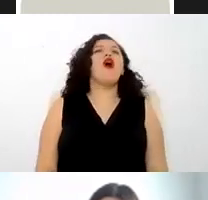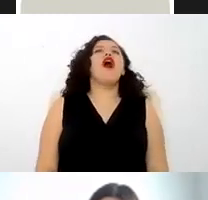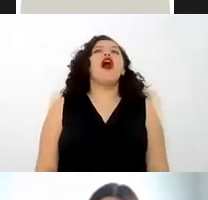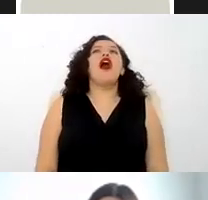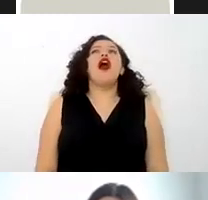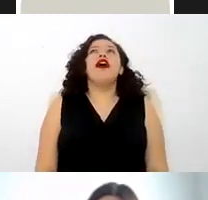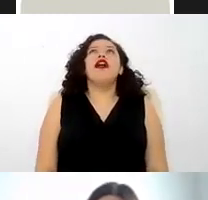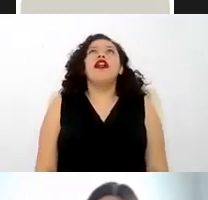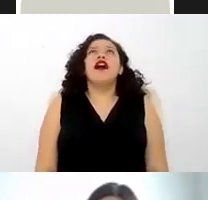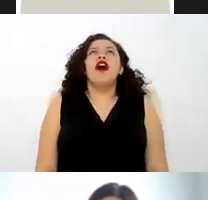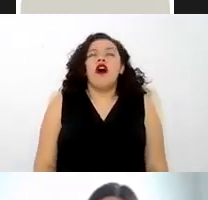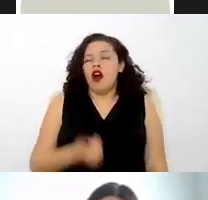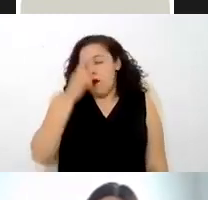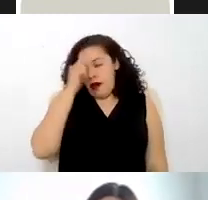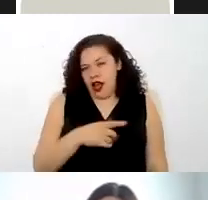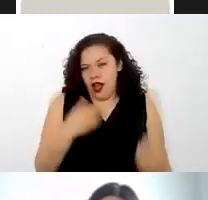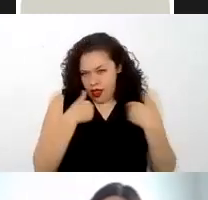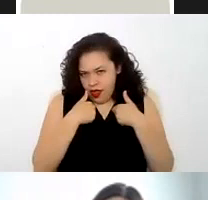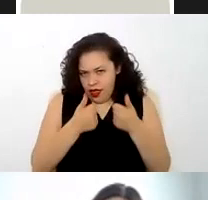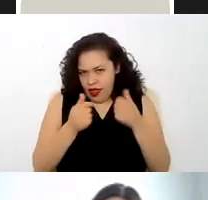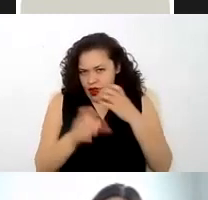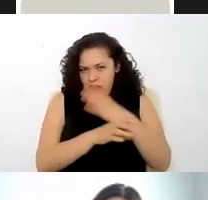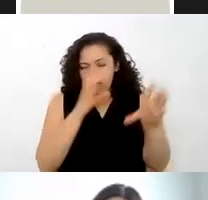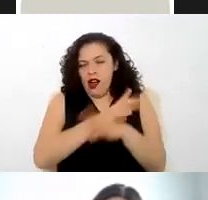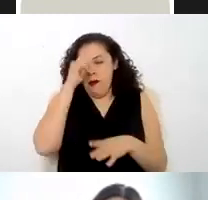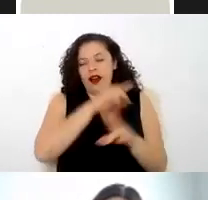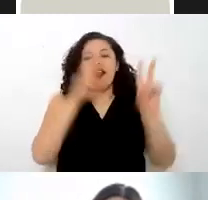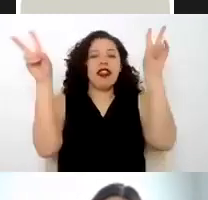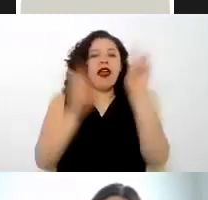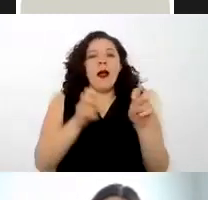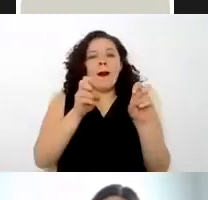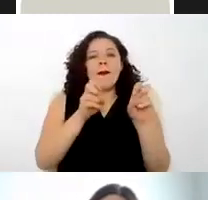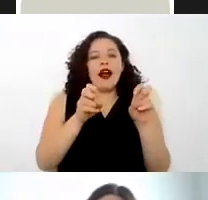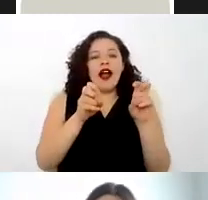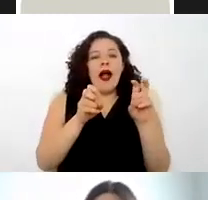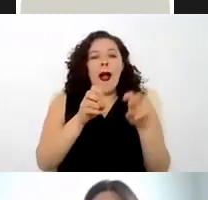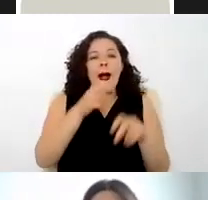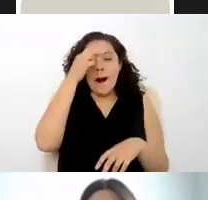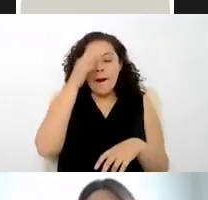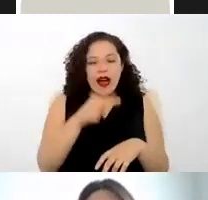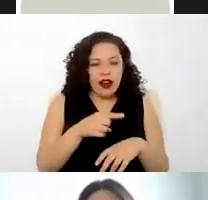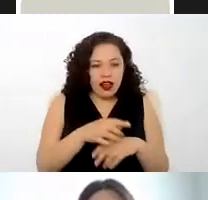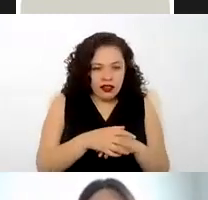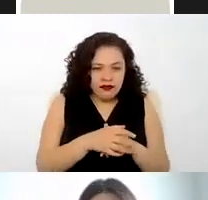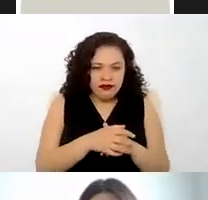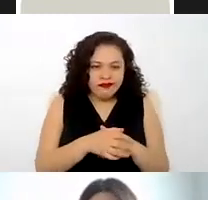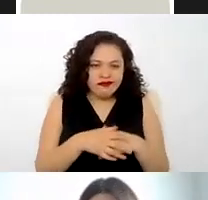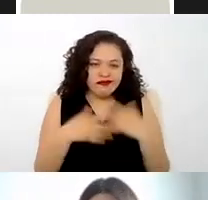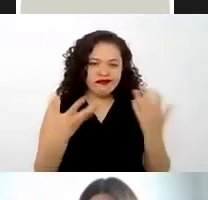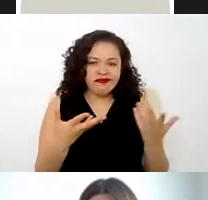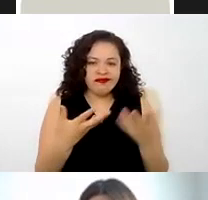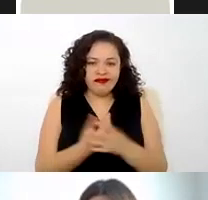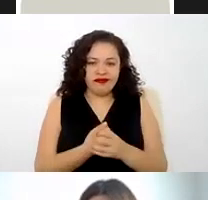regir la interpretación en esta materia que es justamente el indubio pero operario que es que ante la duda de